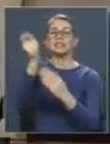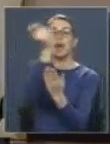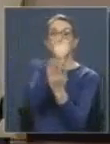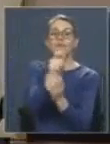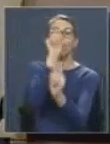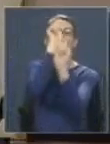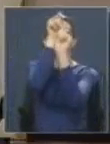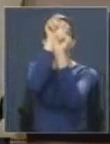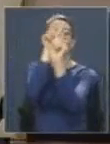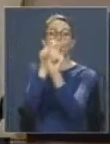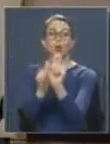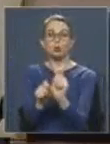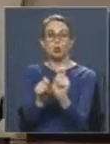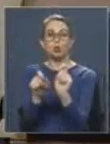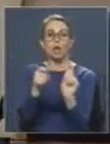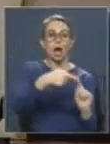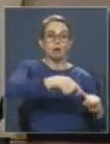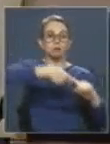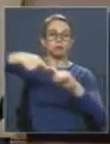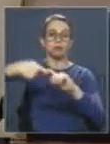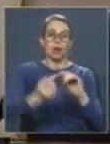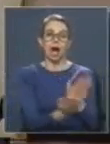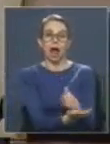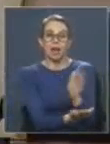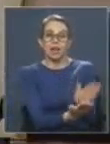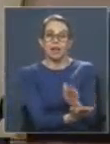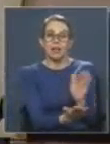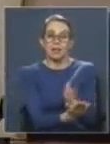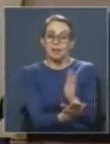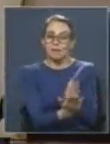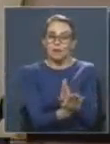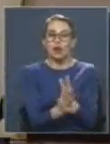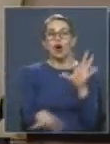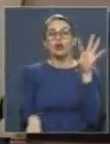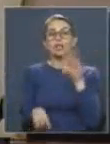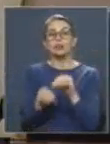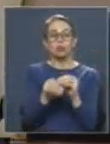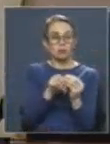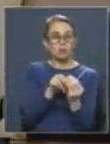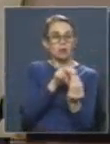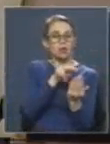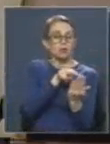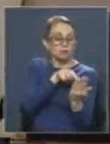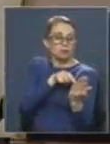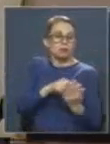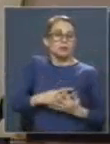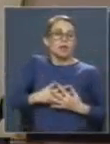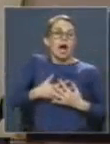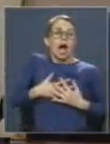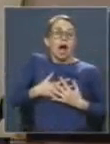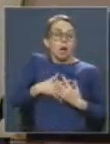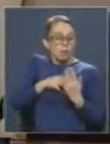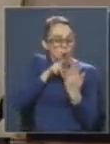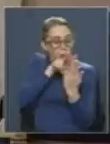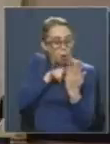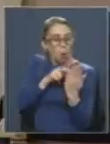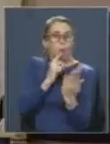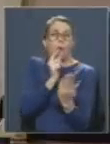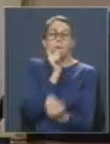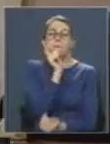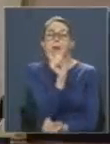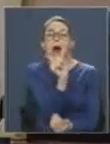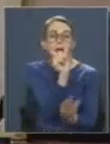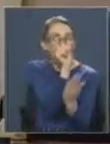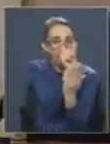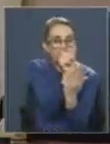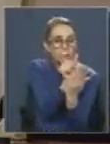inspiradas en la lectura de libros. En fíntesis, inspiradas en el amor a la palabra, palabras las